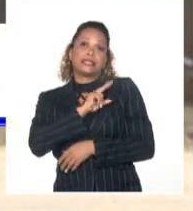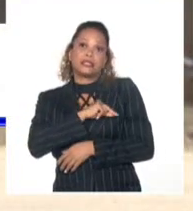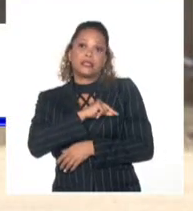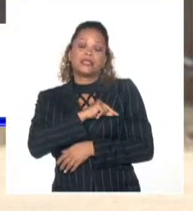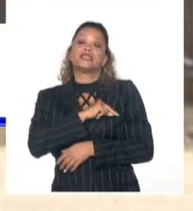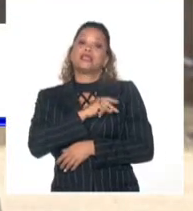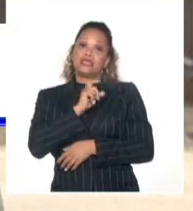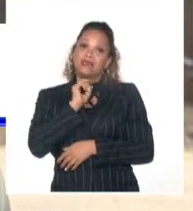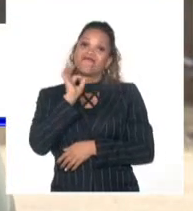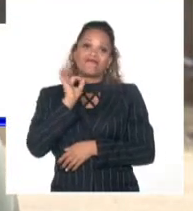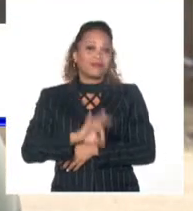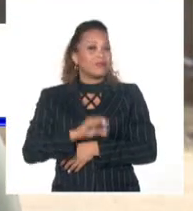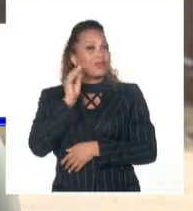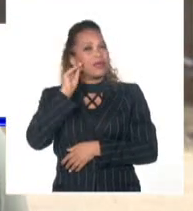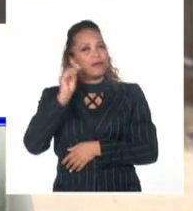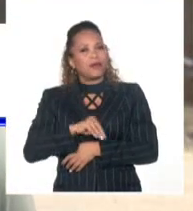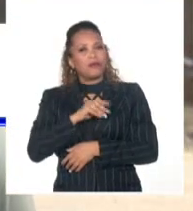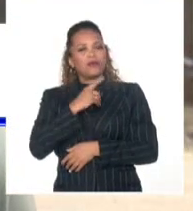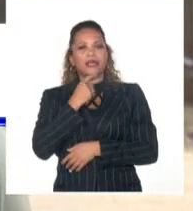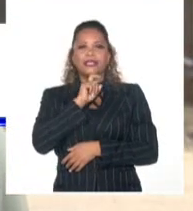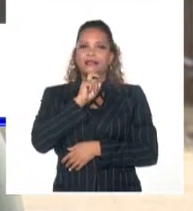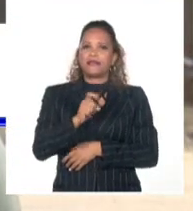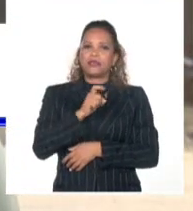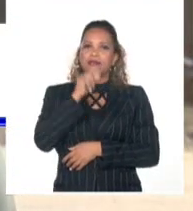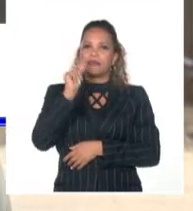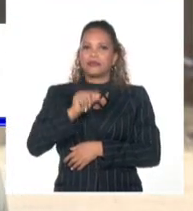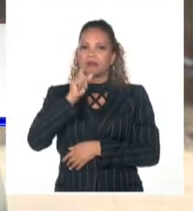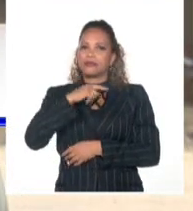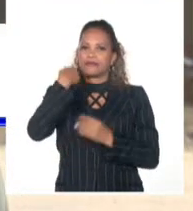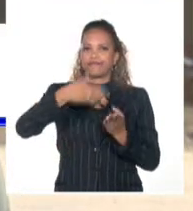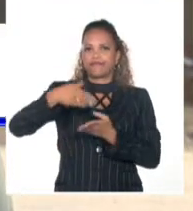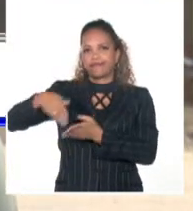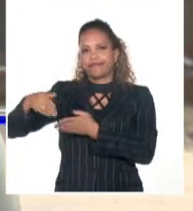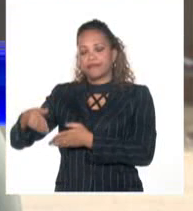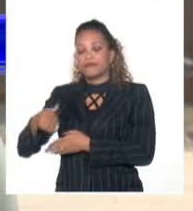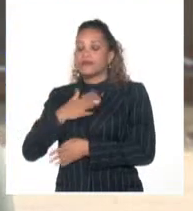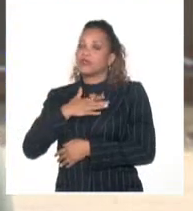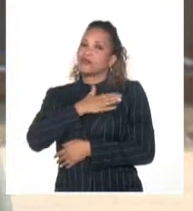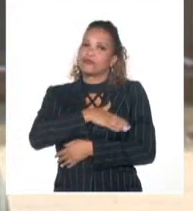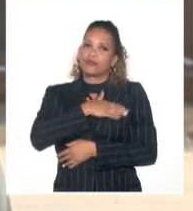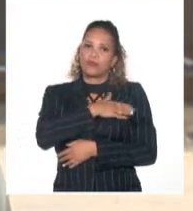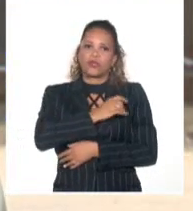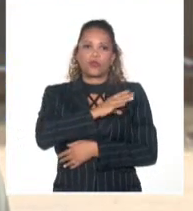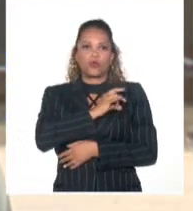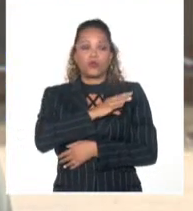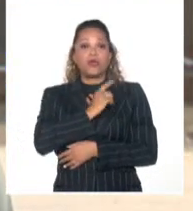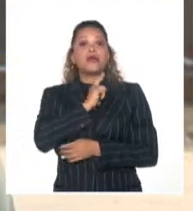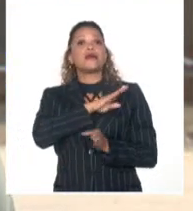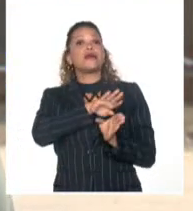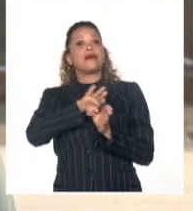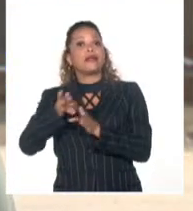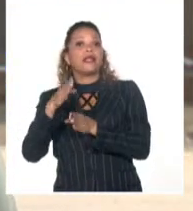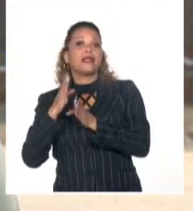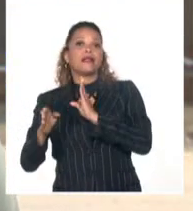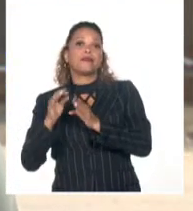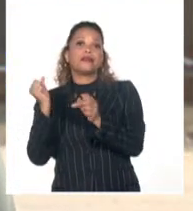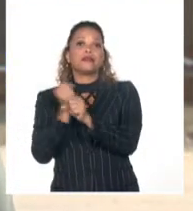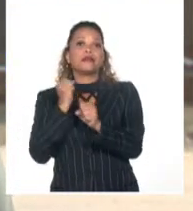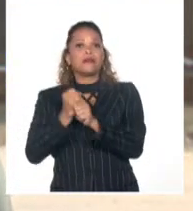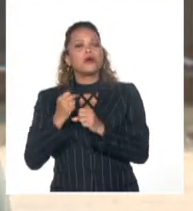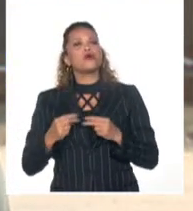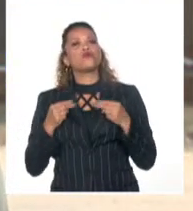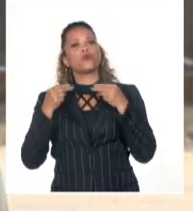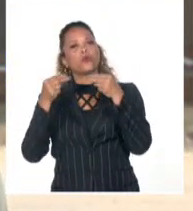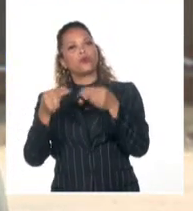varias personas y eso como quiera que sea como cubano o persona se siente. Y en la parte laboral es un honor, podemos decirlo que es un honor,